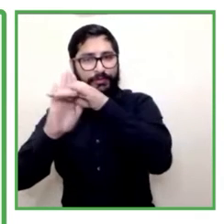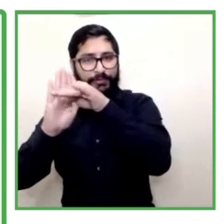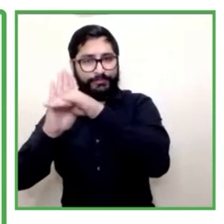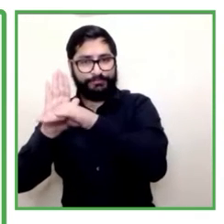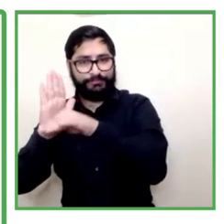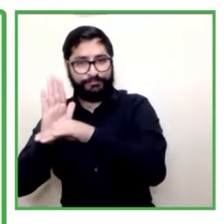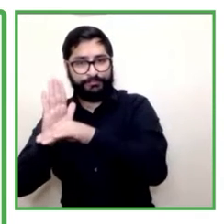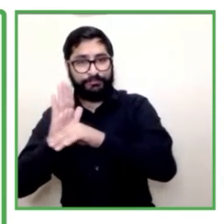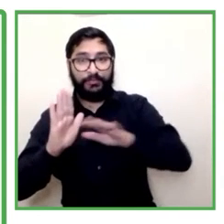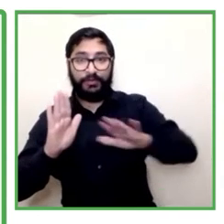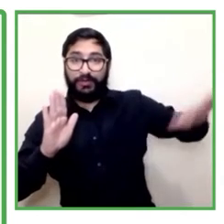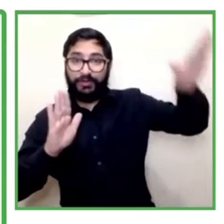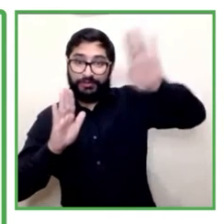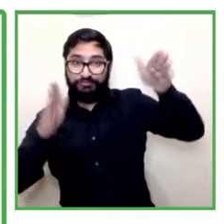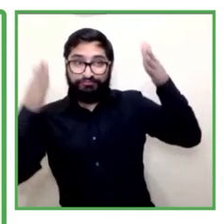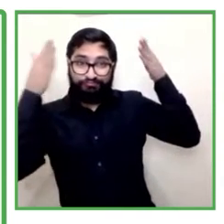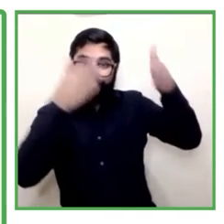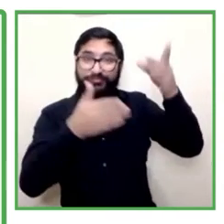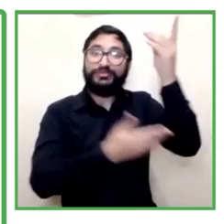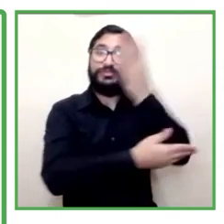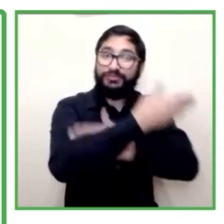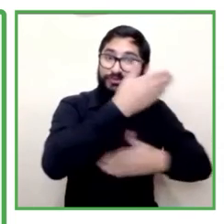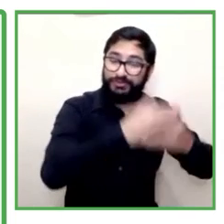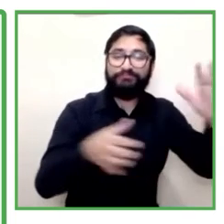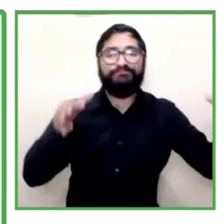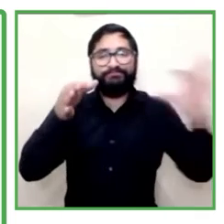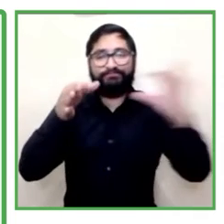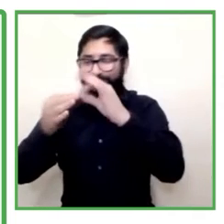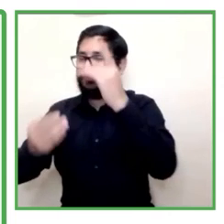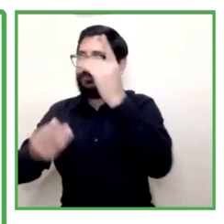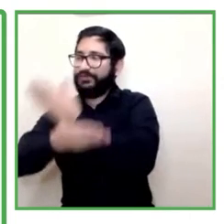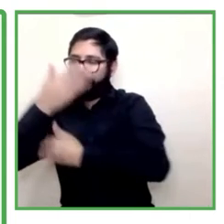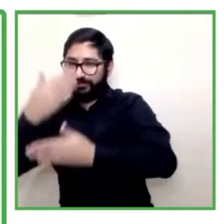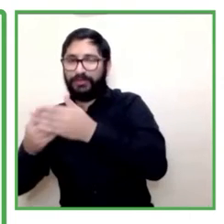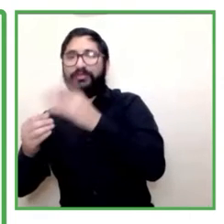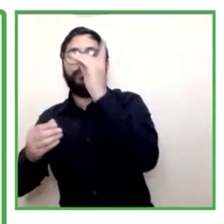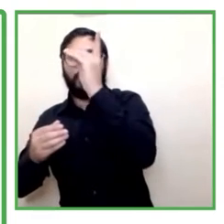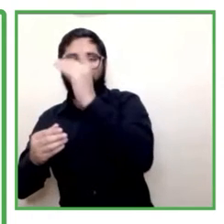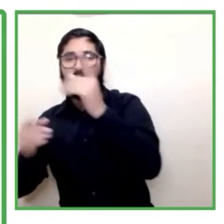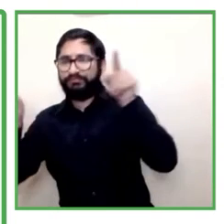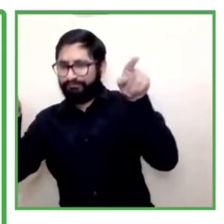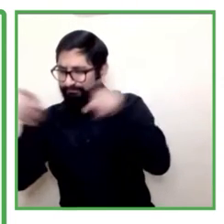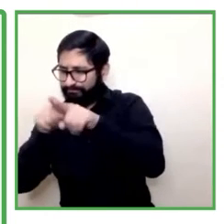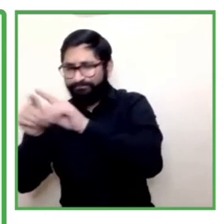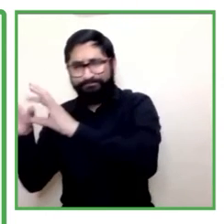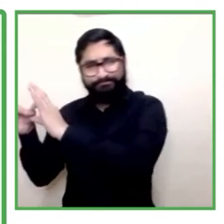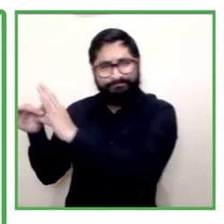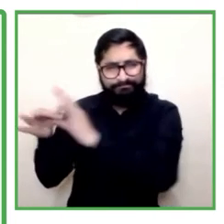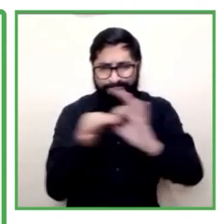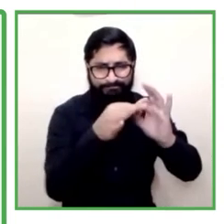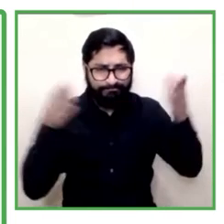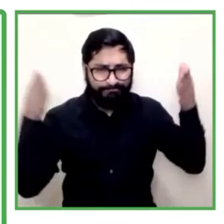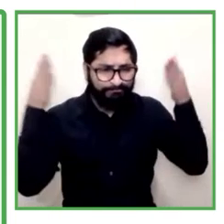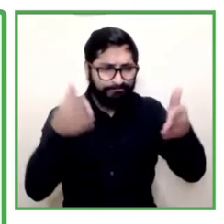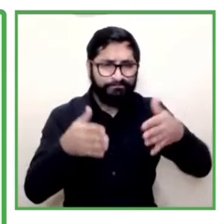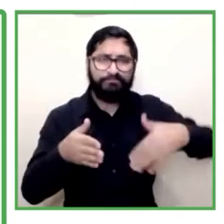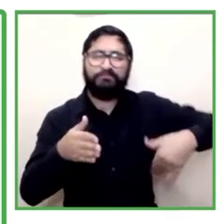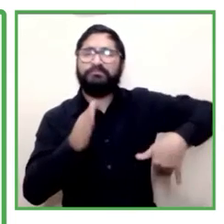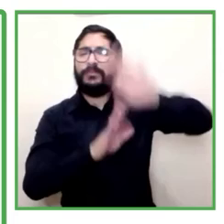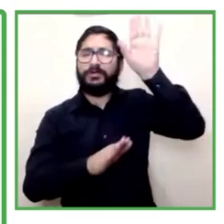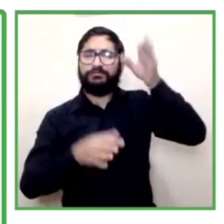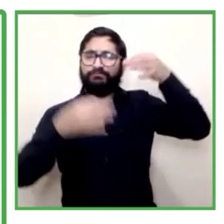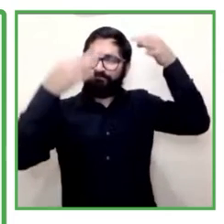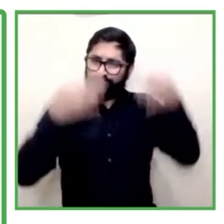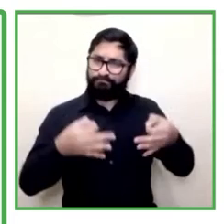logrado dar un avance significativo en el reconocimiento y visibilización de nuestros usuarios. Hemos formulado diferentes